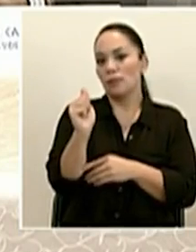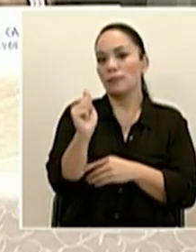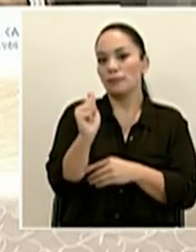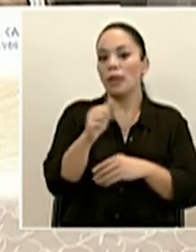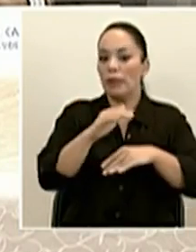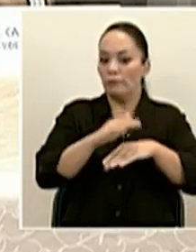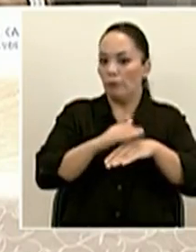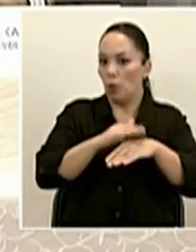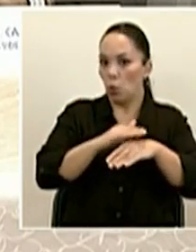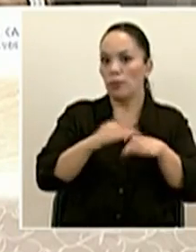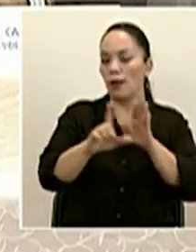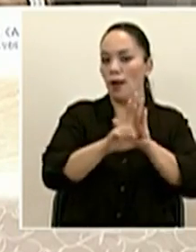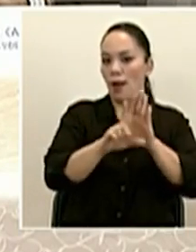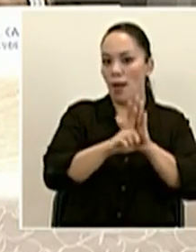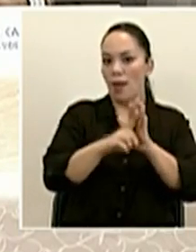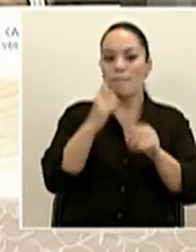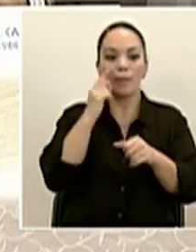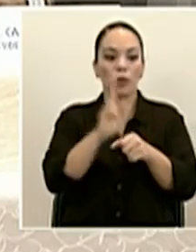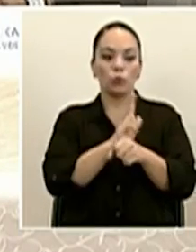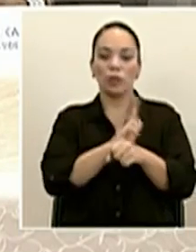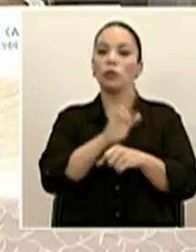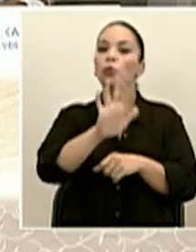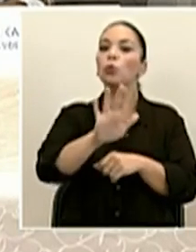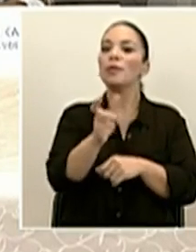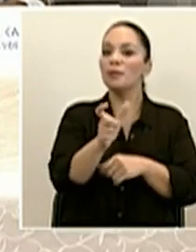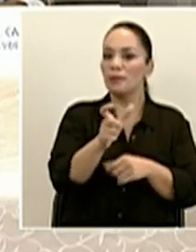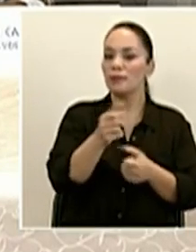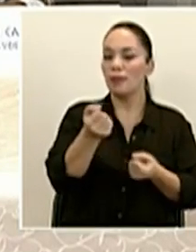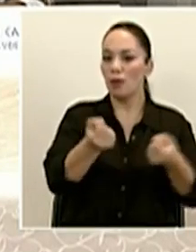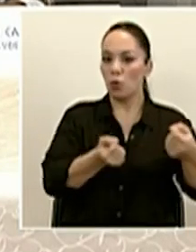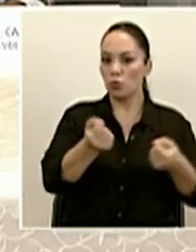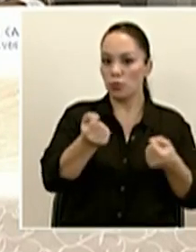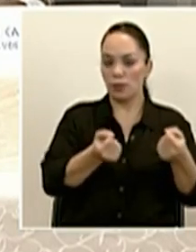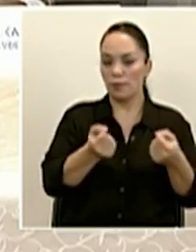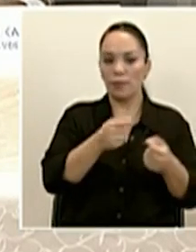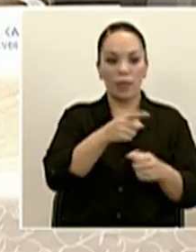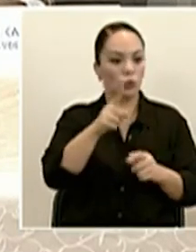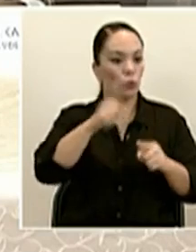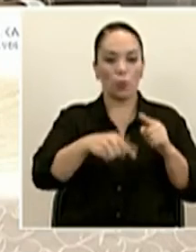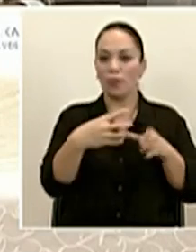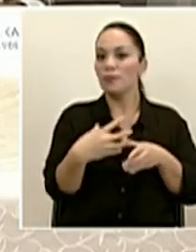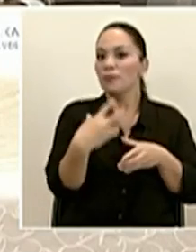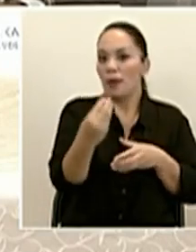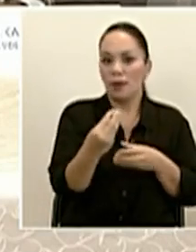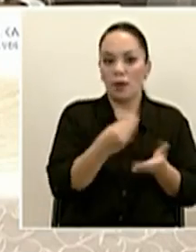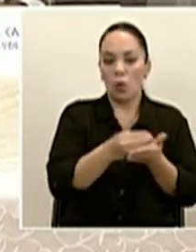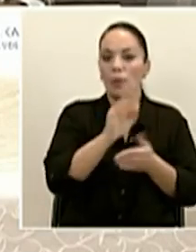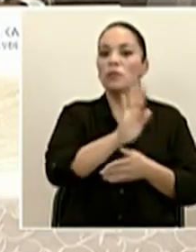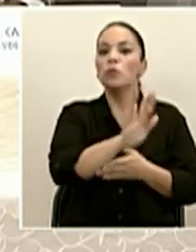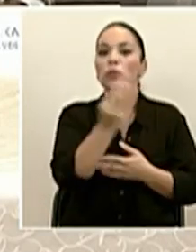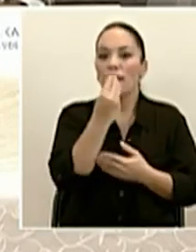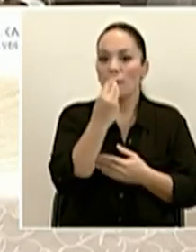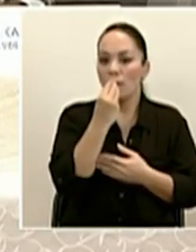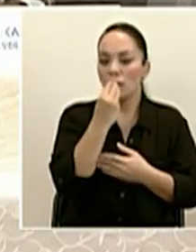tránsito para utilizar sus licencias de conducir y les es imposible tan siquiera poder salir a comprar sus alimentos. ¿Qué medidas está